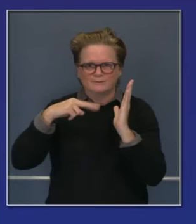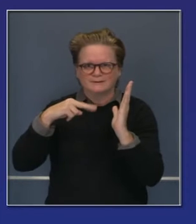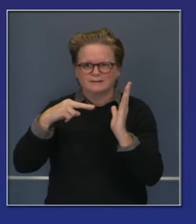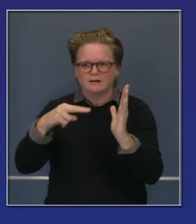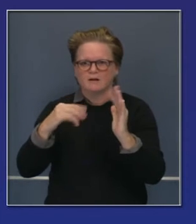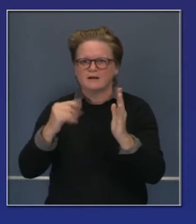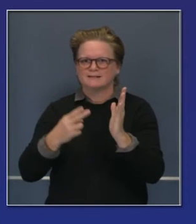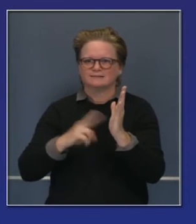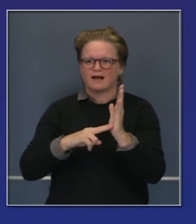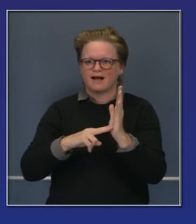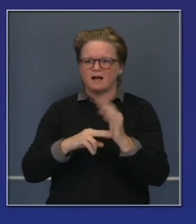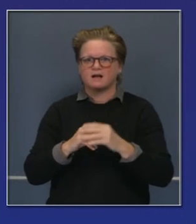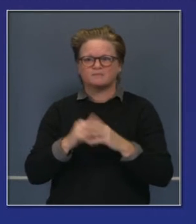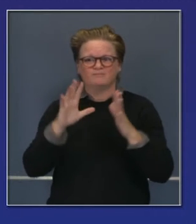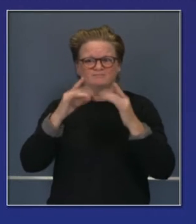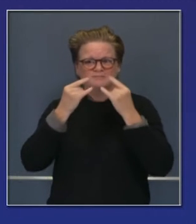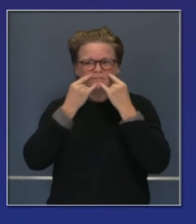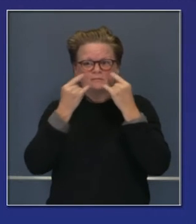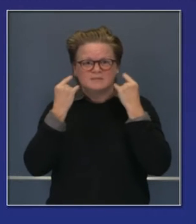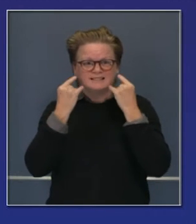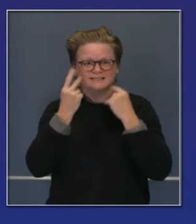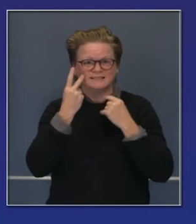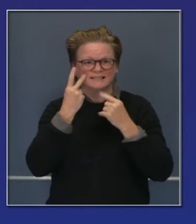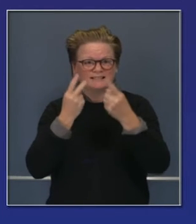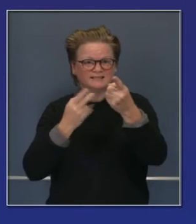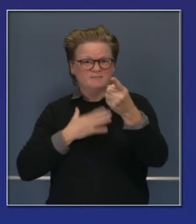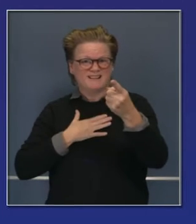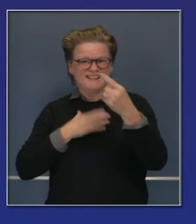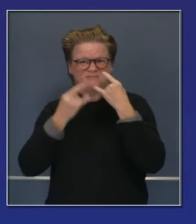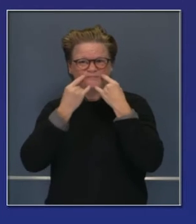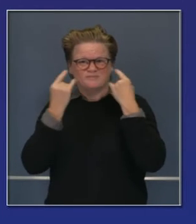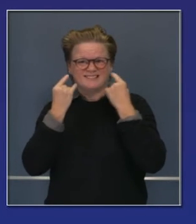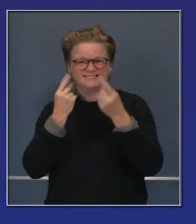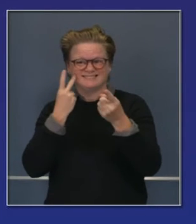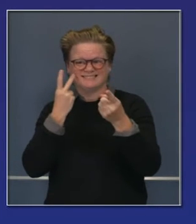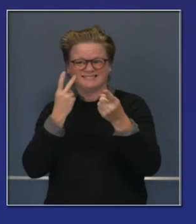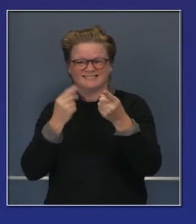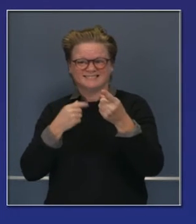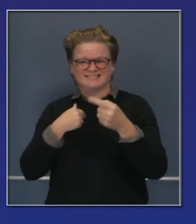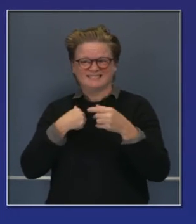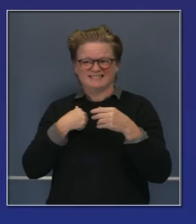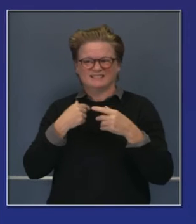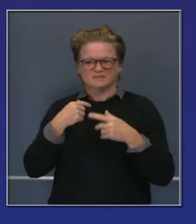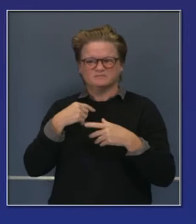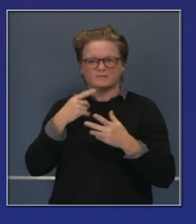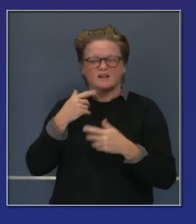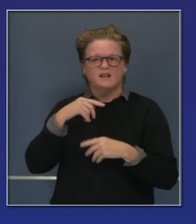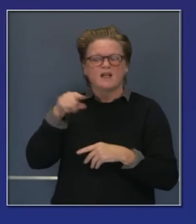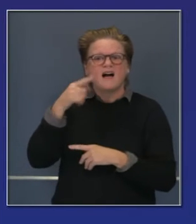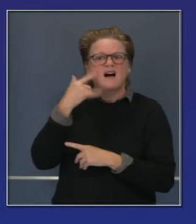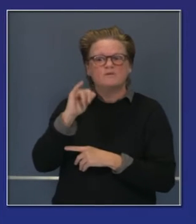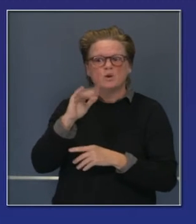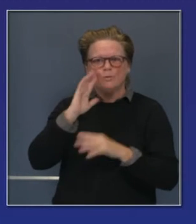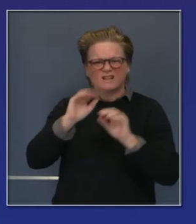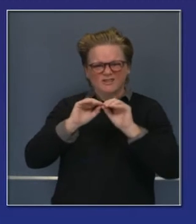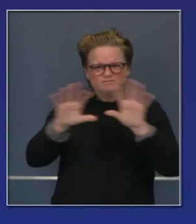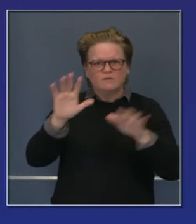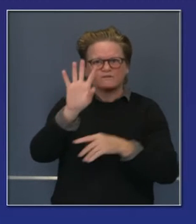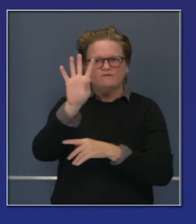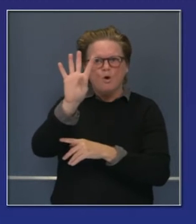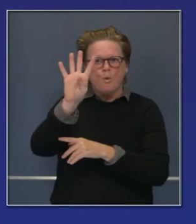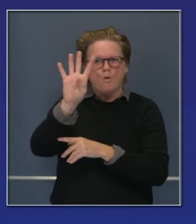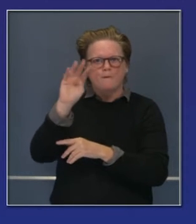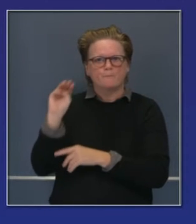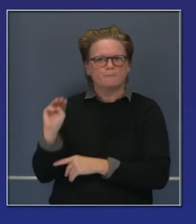la tengo al entrar. Covered California va a estar enviando 4 millones de estas mascarillas a personas que están renovando su cobertura.